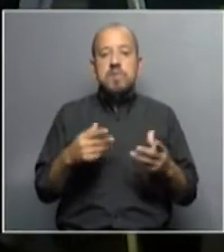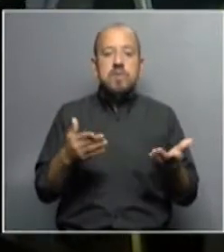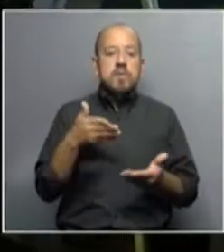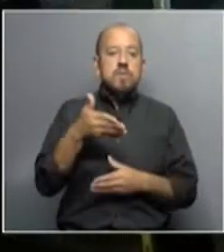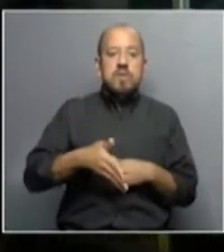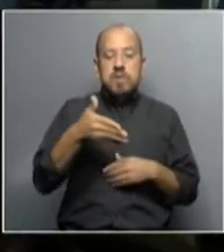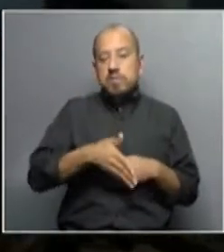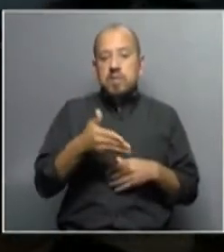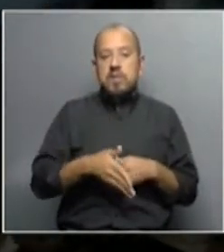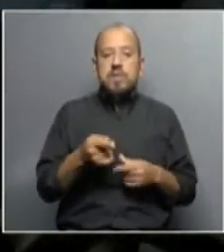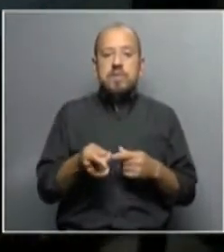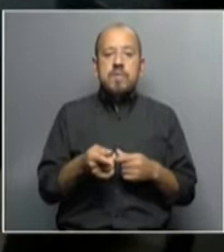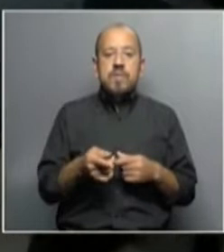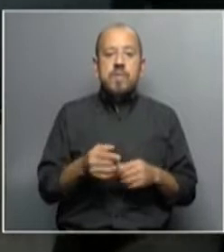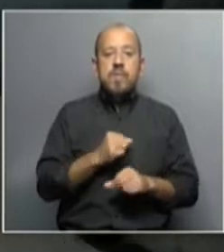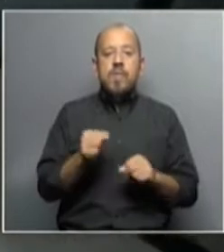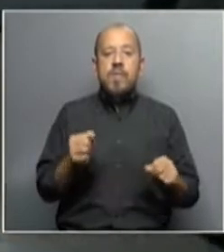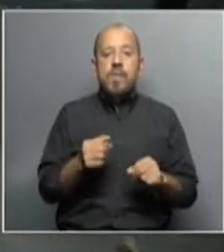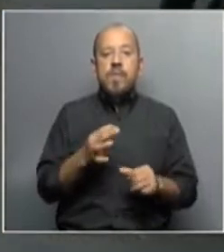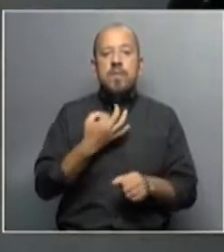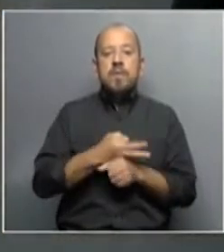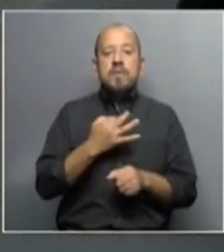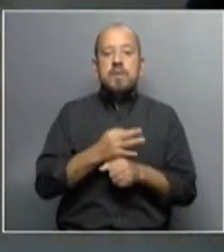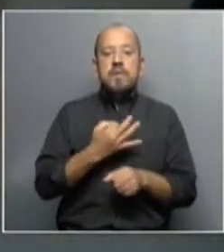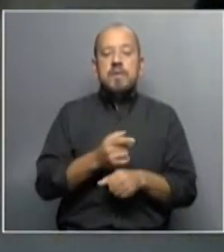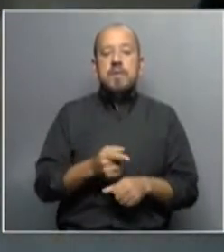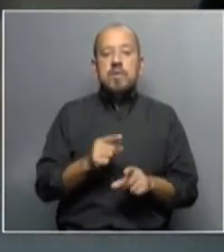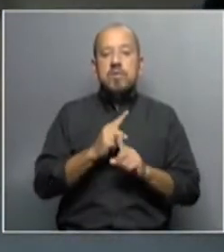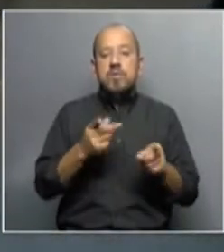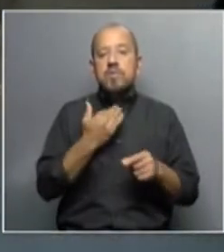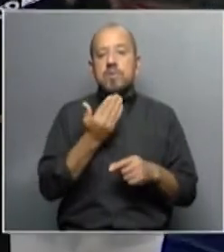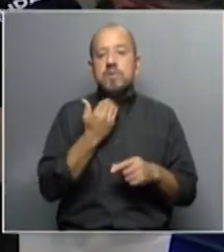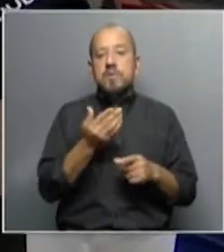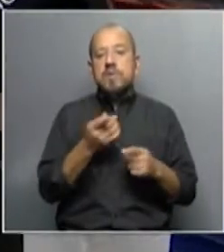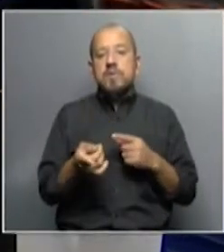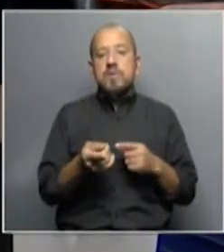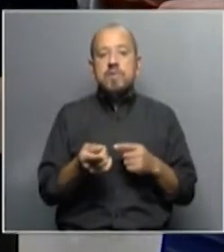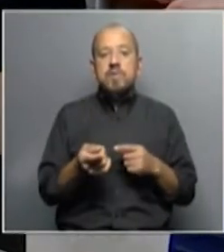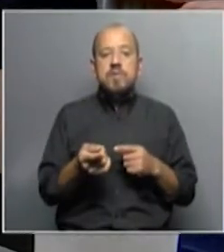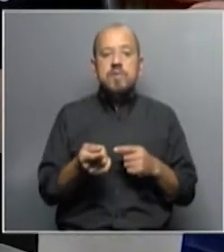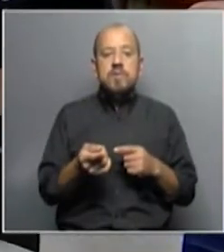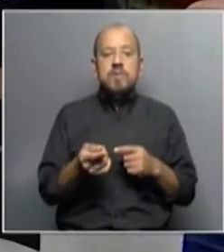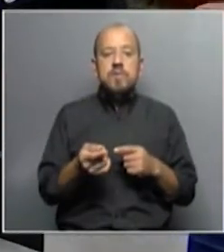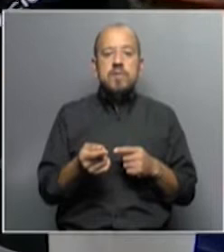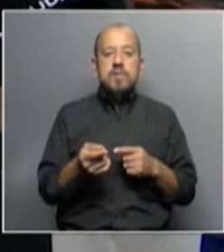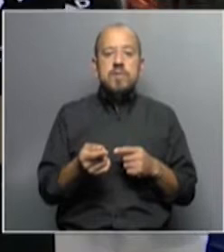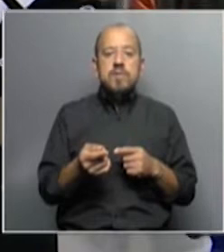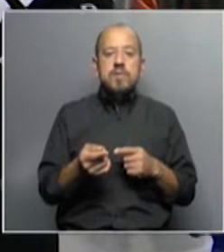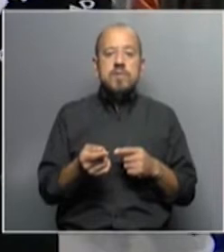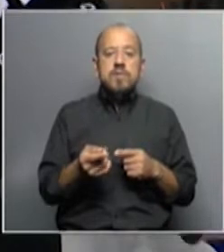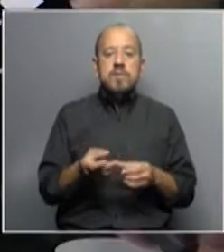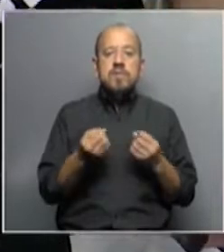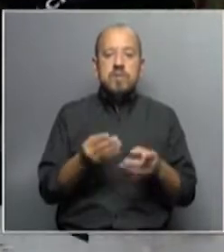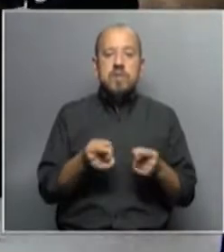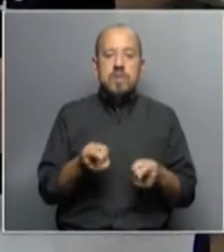participar, poder enseñarles a los que no saben, encontrar un lugar más ampliado, porque